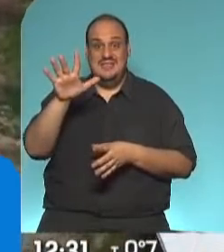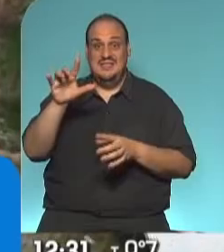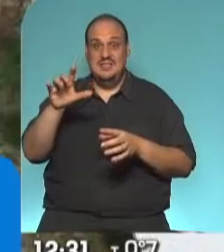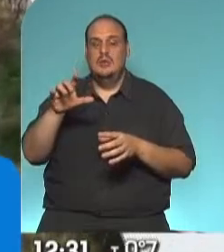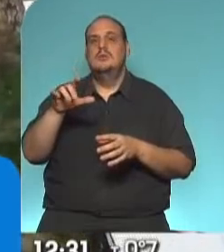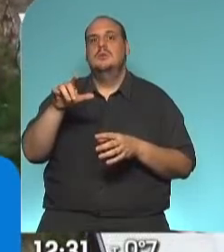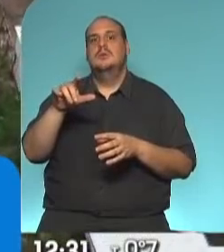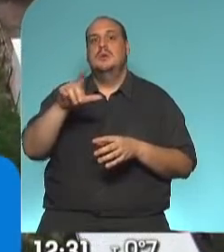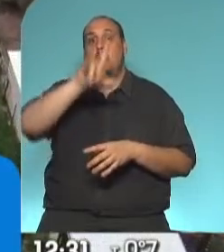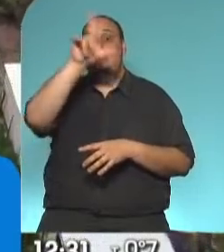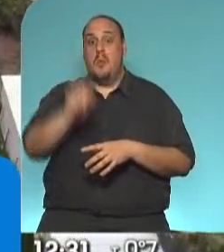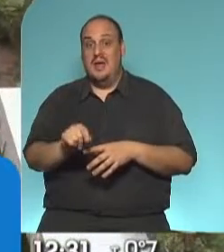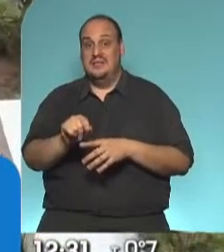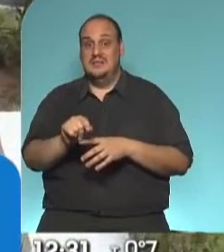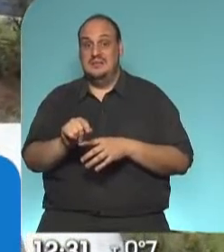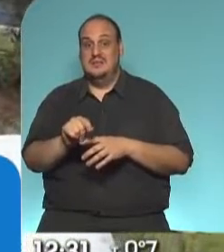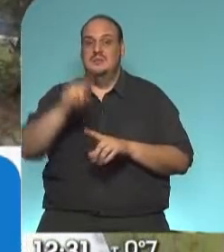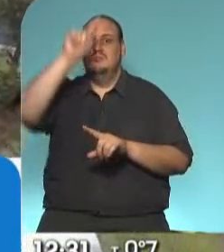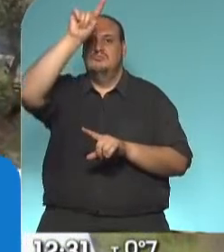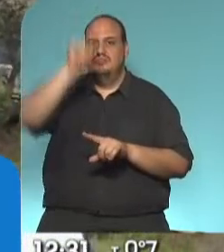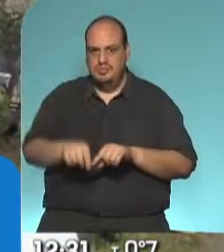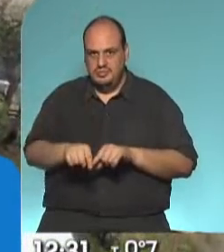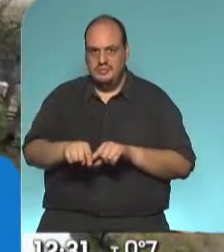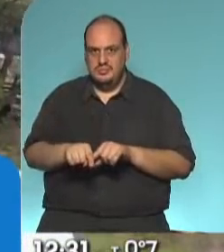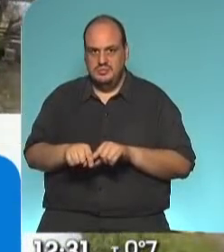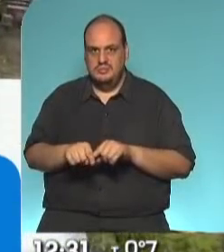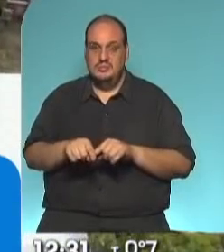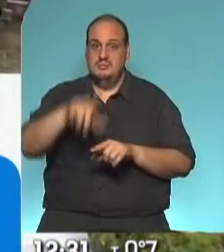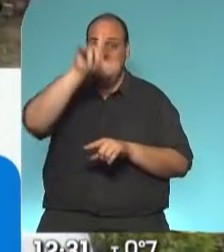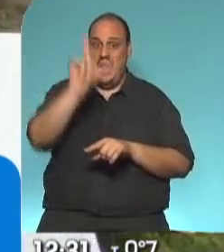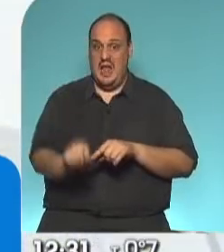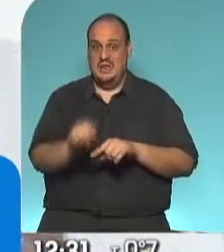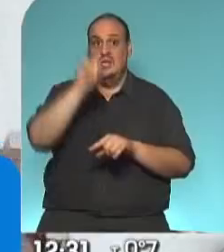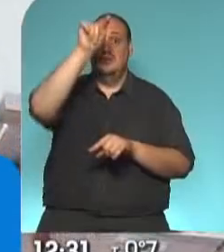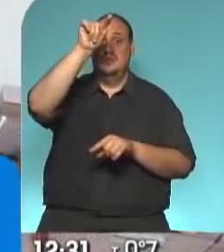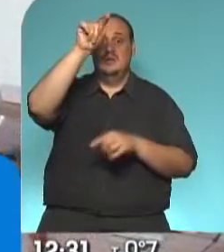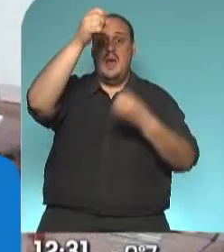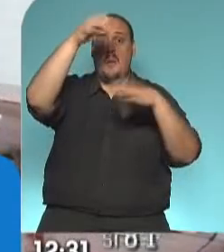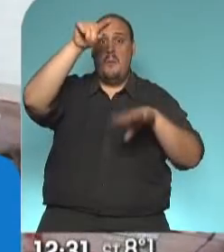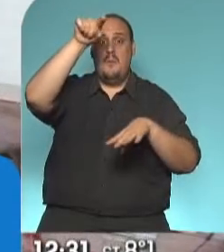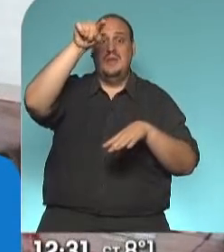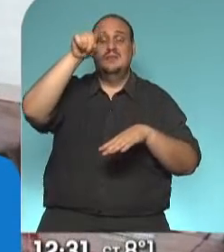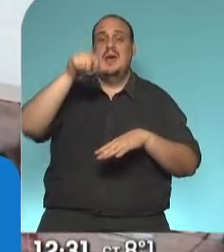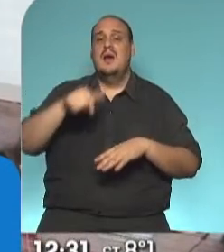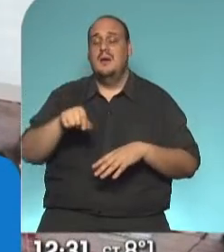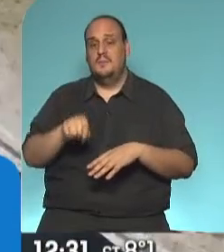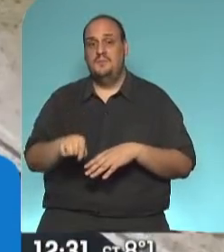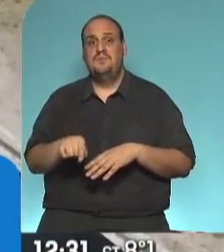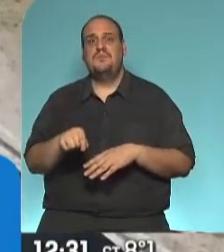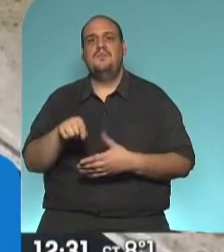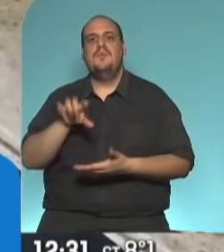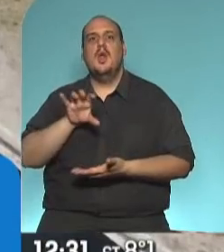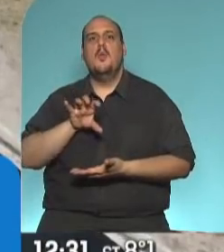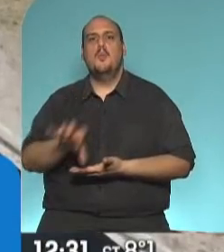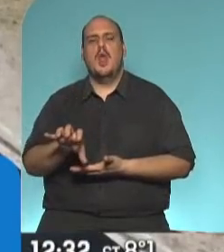del país de norte a sur, ingresa, comienza en Río Cuarto, en la provincia